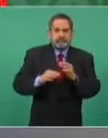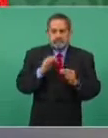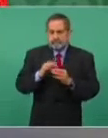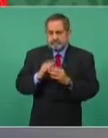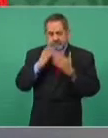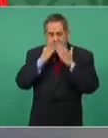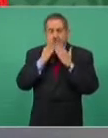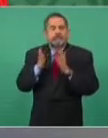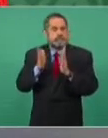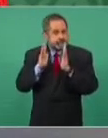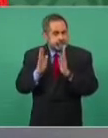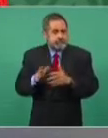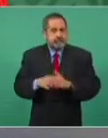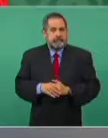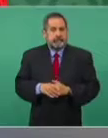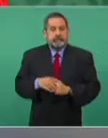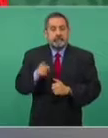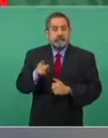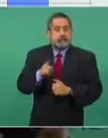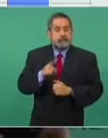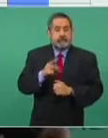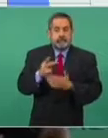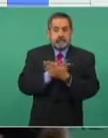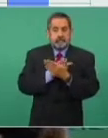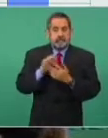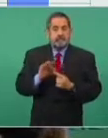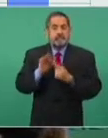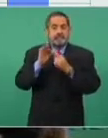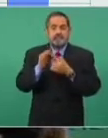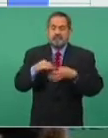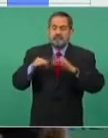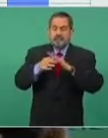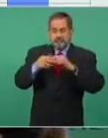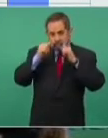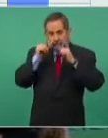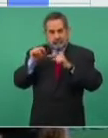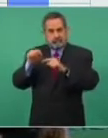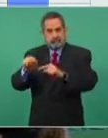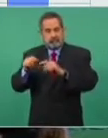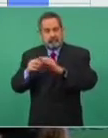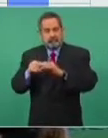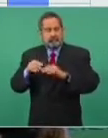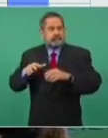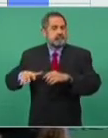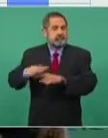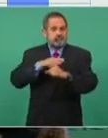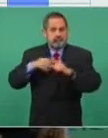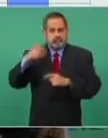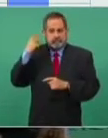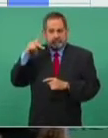este es un programa especial que estamos aplicando en Puebla.